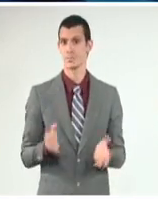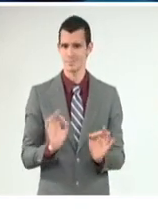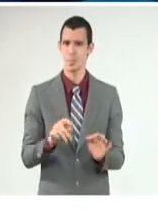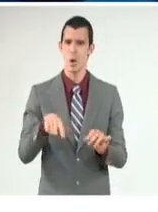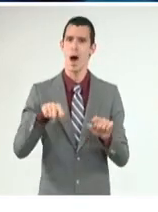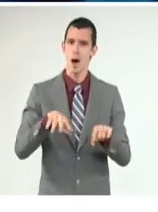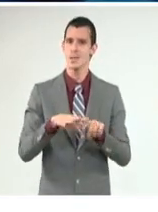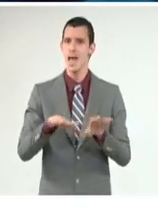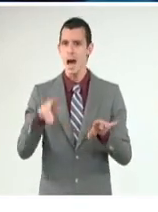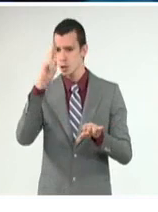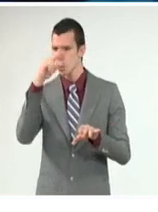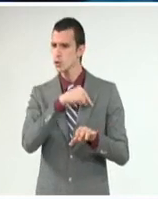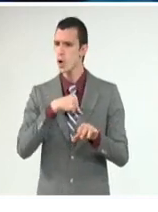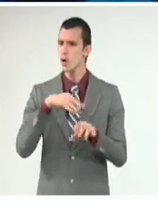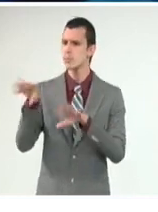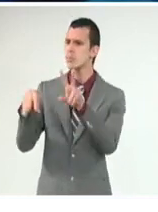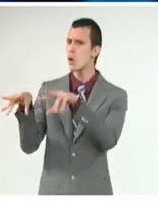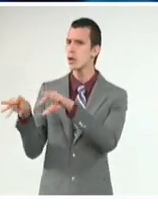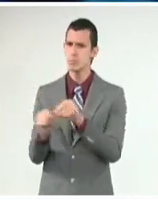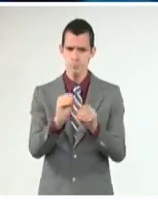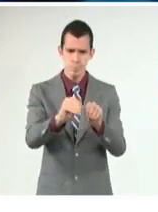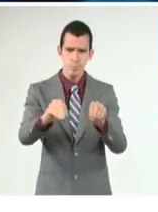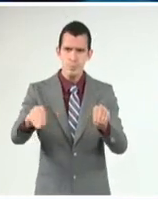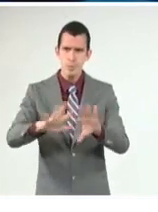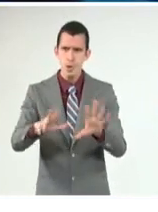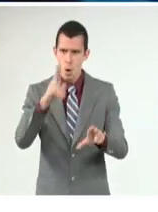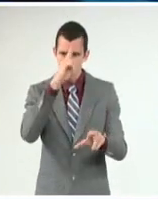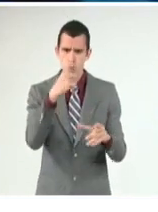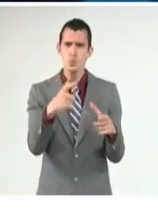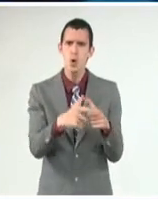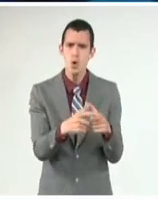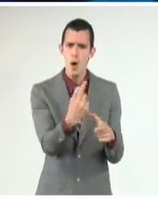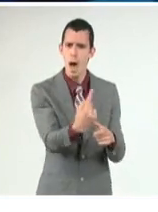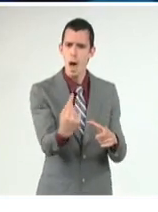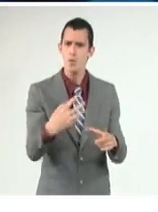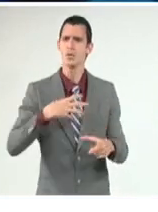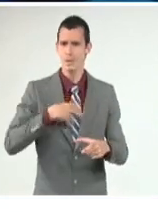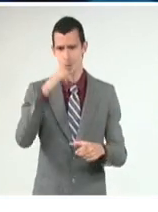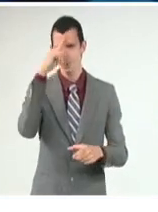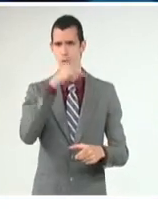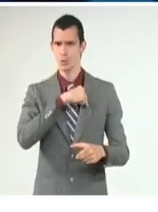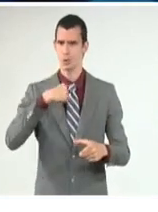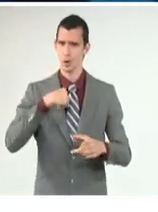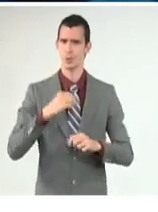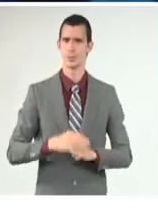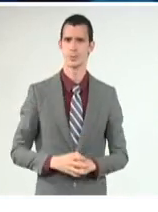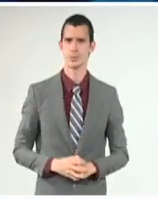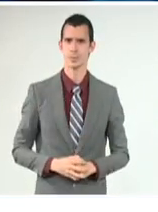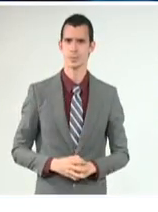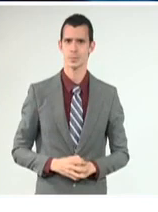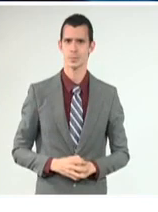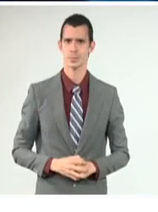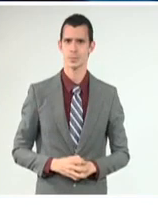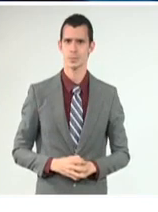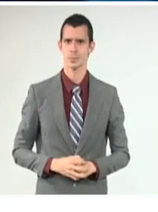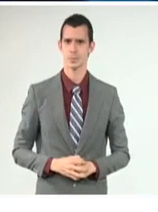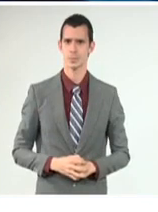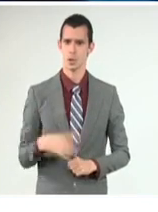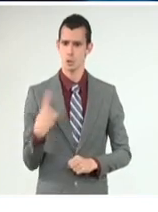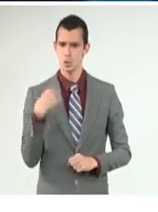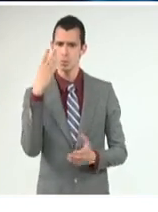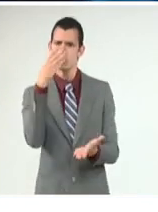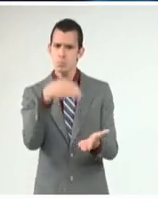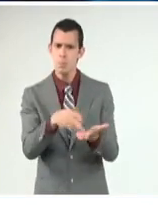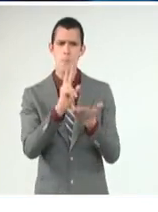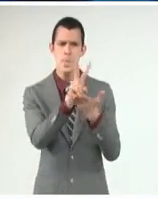comprobando la pesquisa. Ya tenemos un nivel importante de circuncriciones, que ya tienen las pesquisas actualizadas por los grupos de trabajo